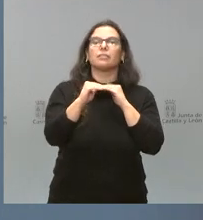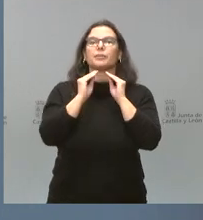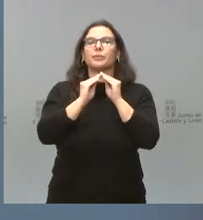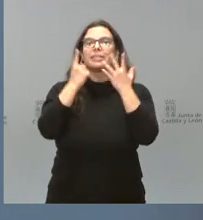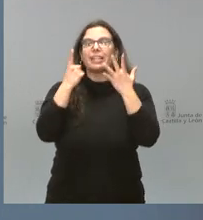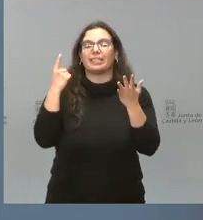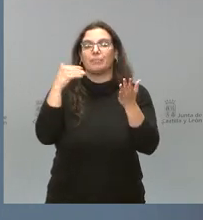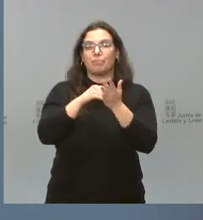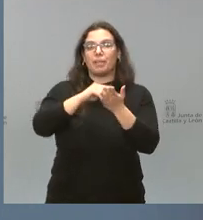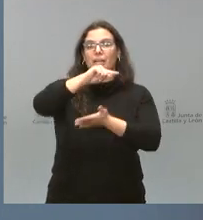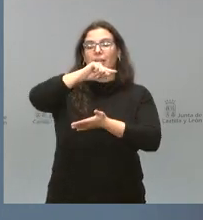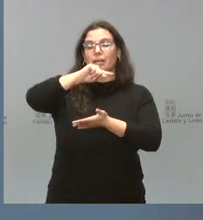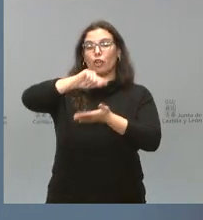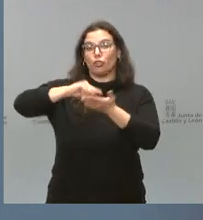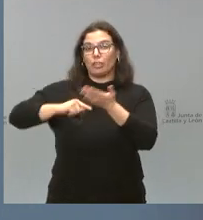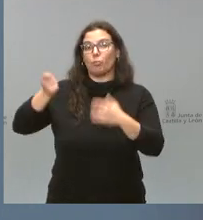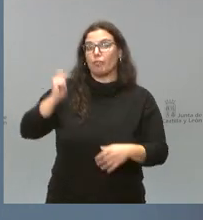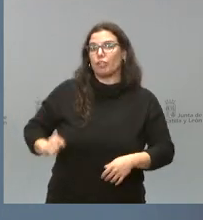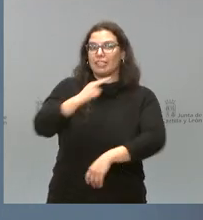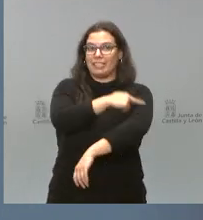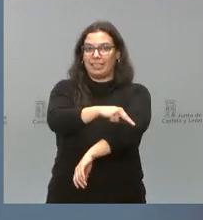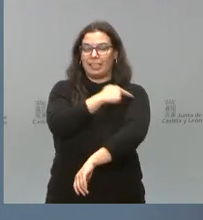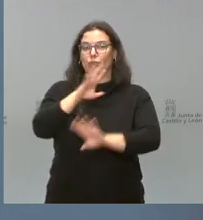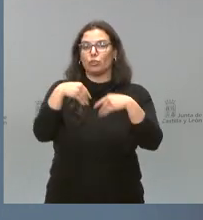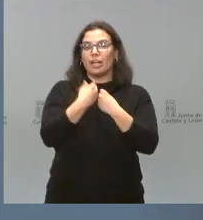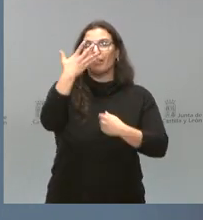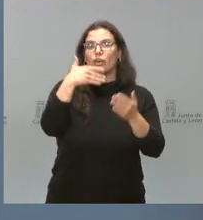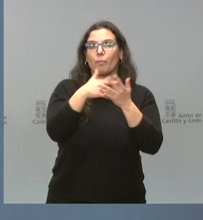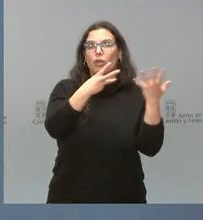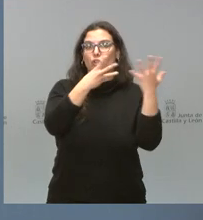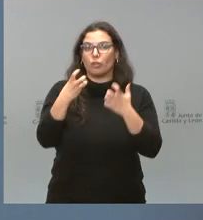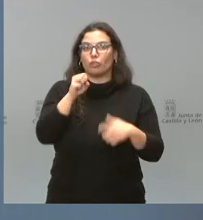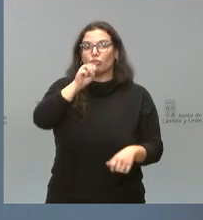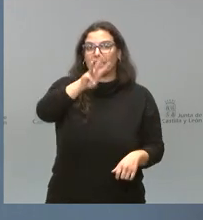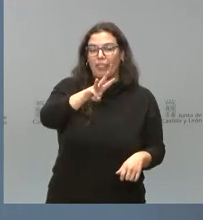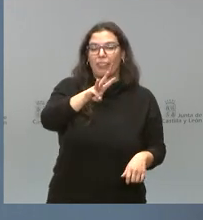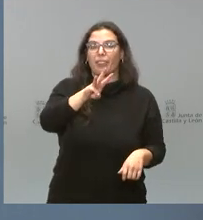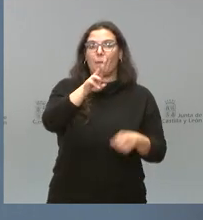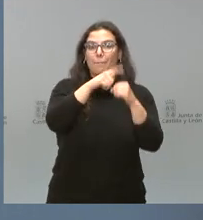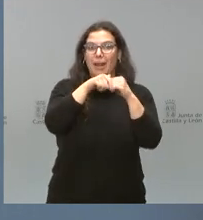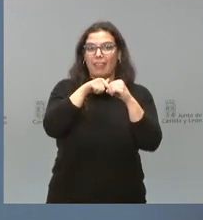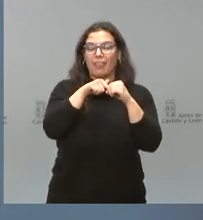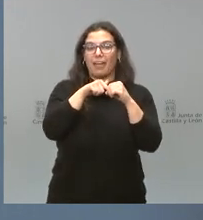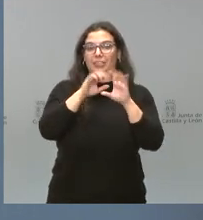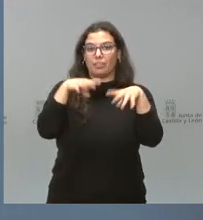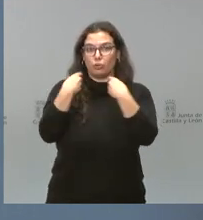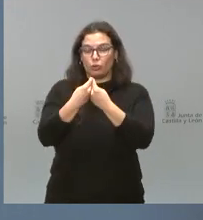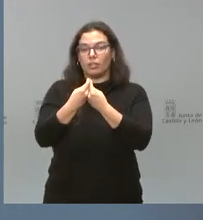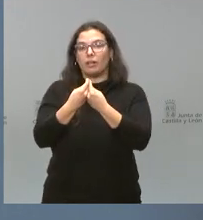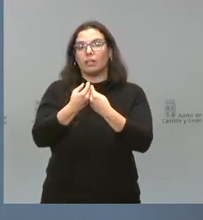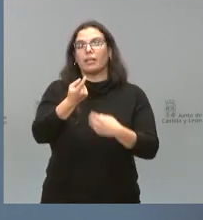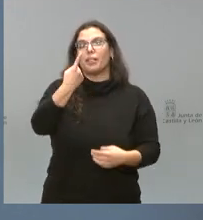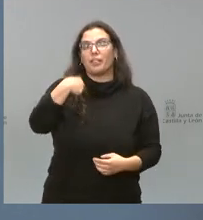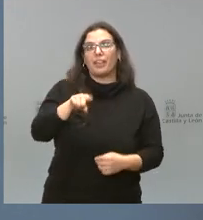profesionales sanitarios del SACIL, en concreto 5.813 plazas en un total de